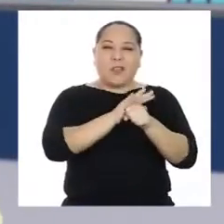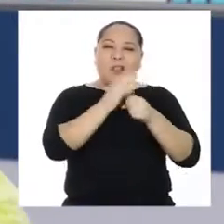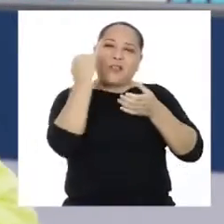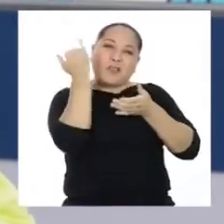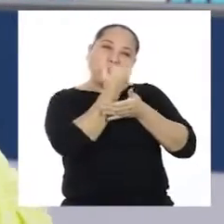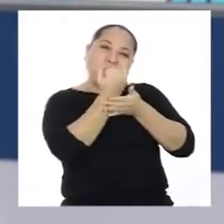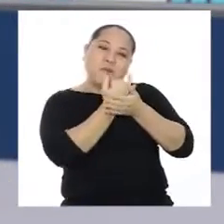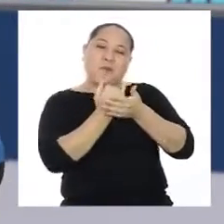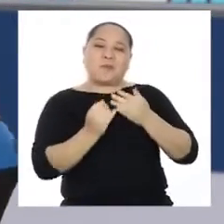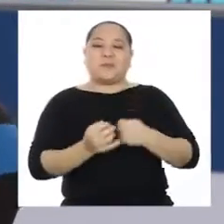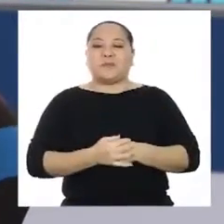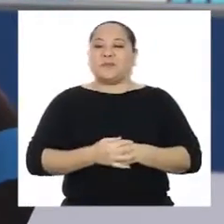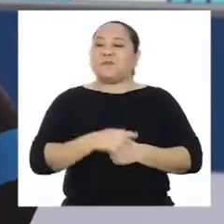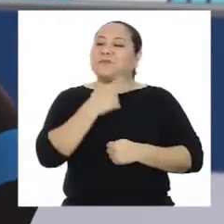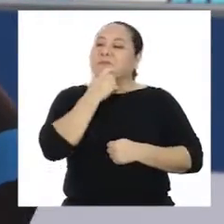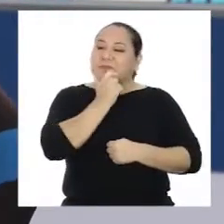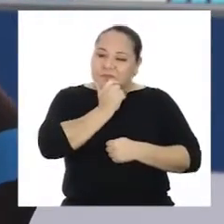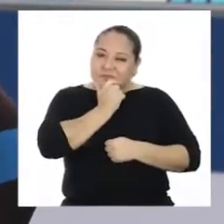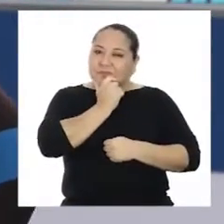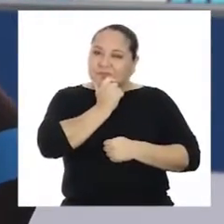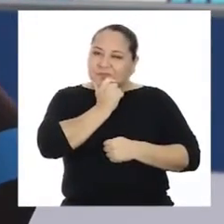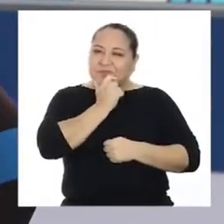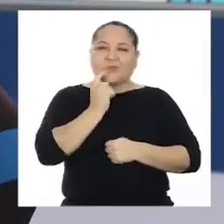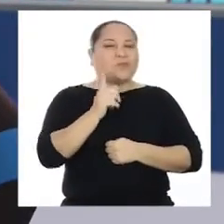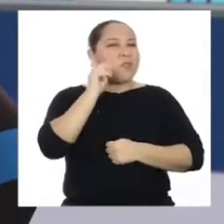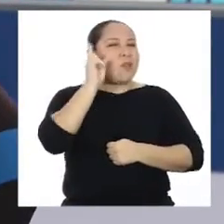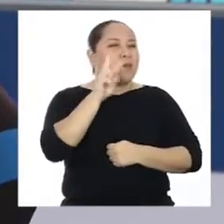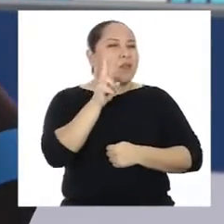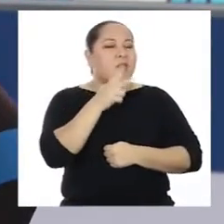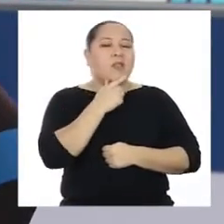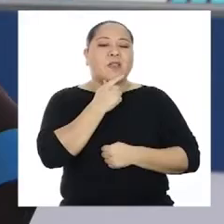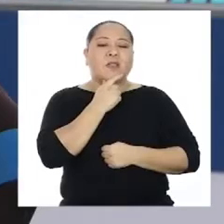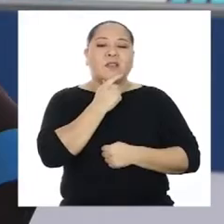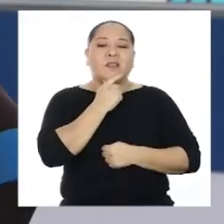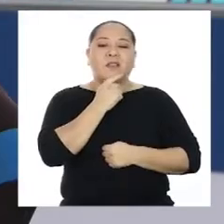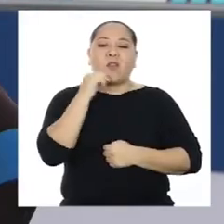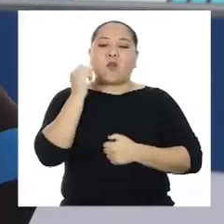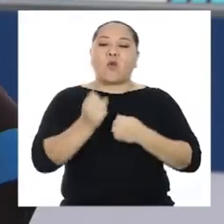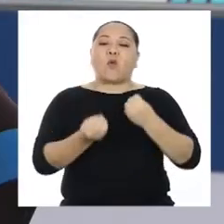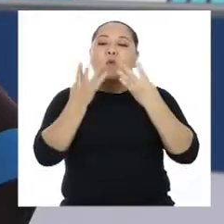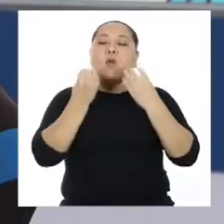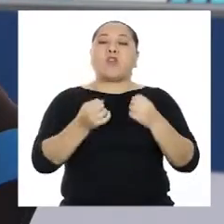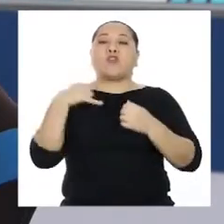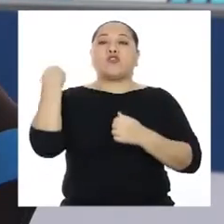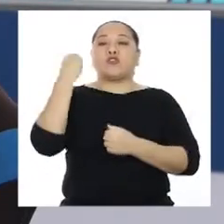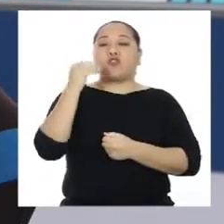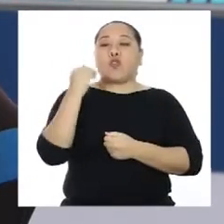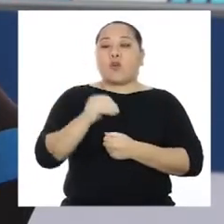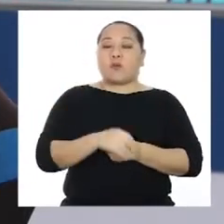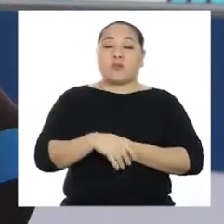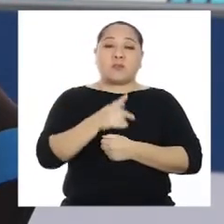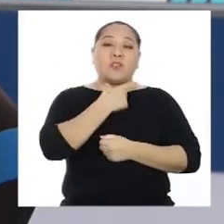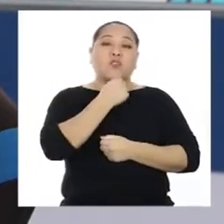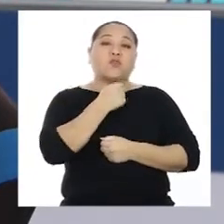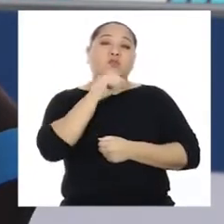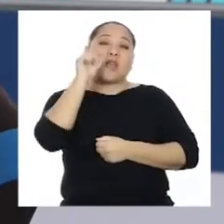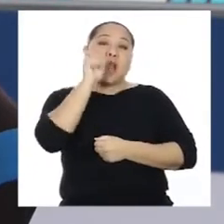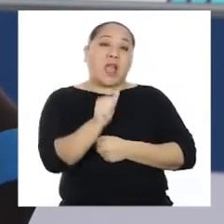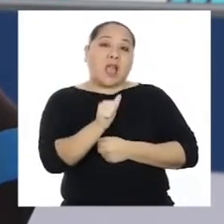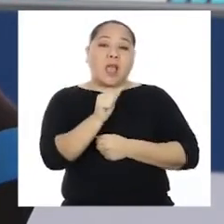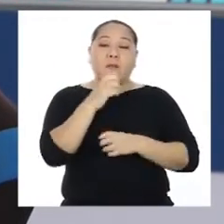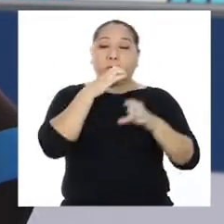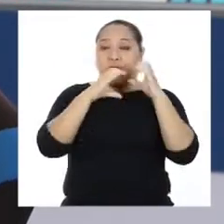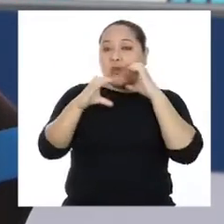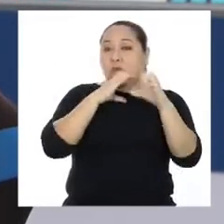a llenar el pictograma! A ver, ¿cuántos jóvenes prefieren